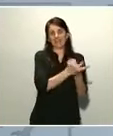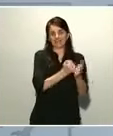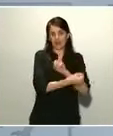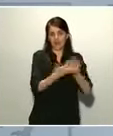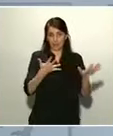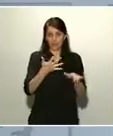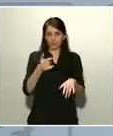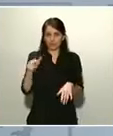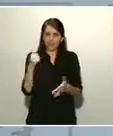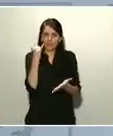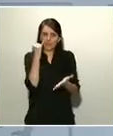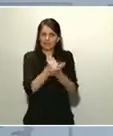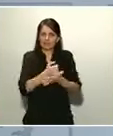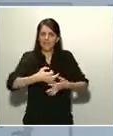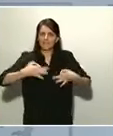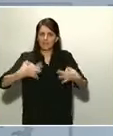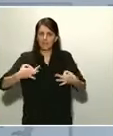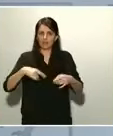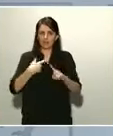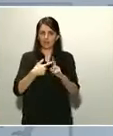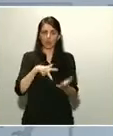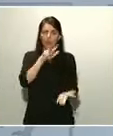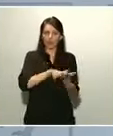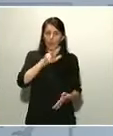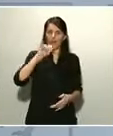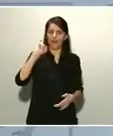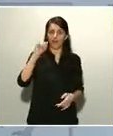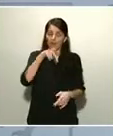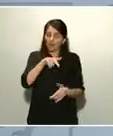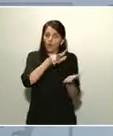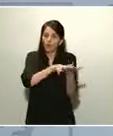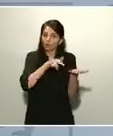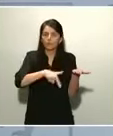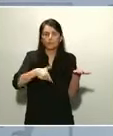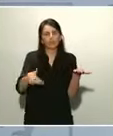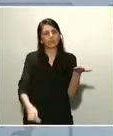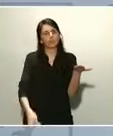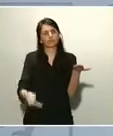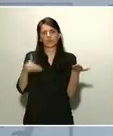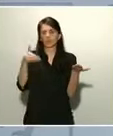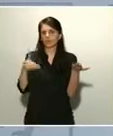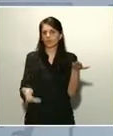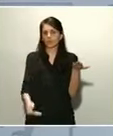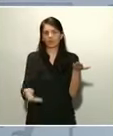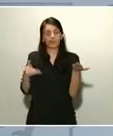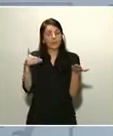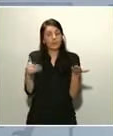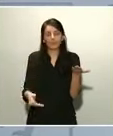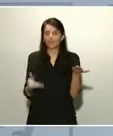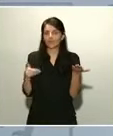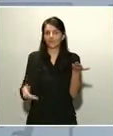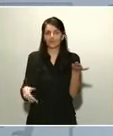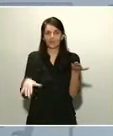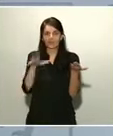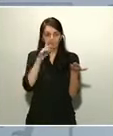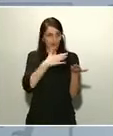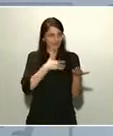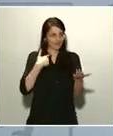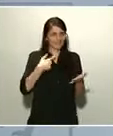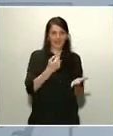homologados, y esto es muy importante, la homologación. Es muy importante porque deben contar con todas las garantías sanitarias.